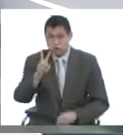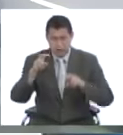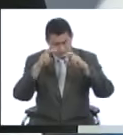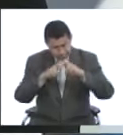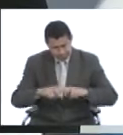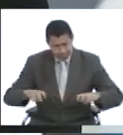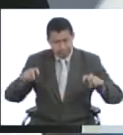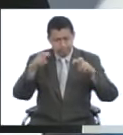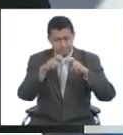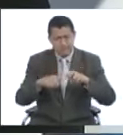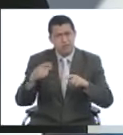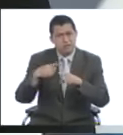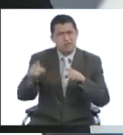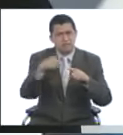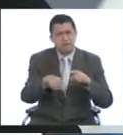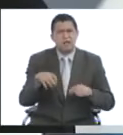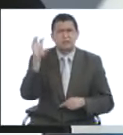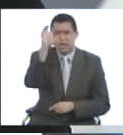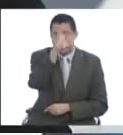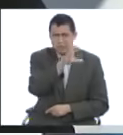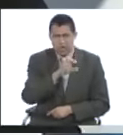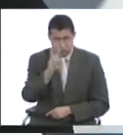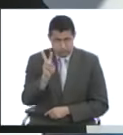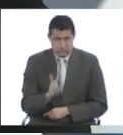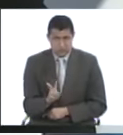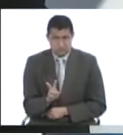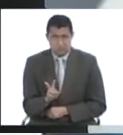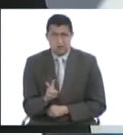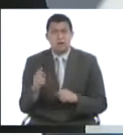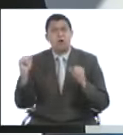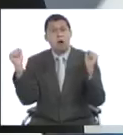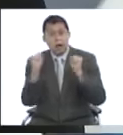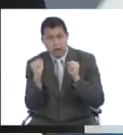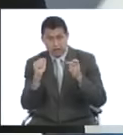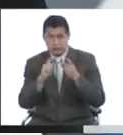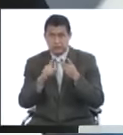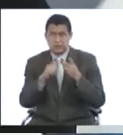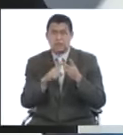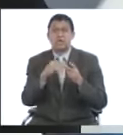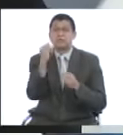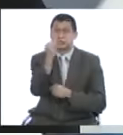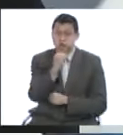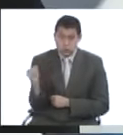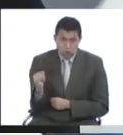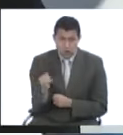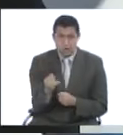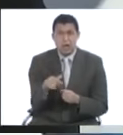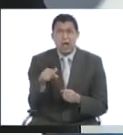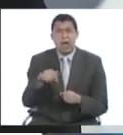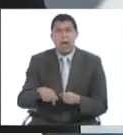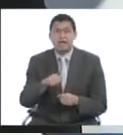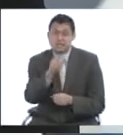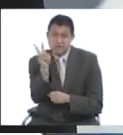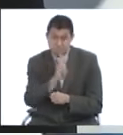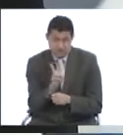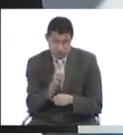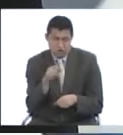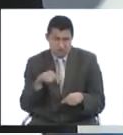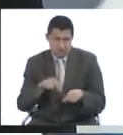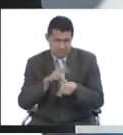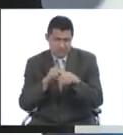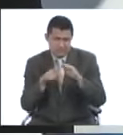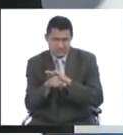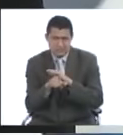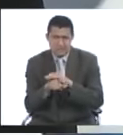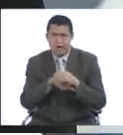que se han hecho en diferentes regiones del país. O sea, hay datos de los Andes, hay datos del Zulia. Actualmente en la Sociedad Venezolana de Medicina Interna